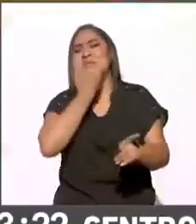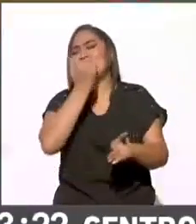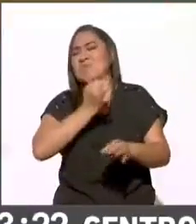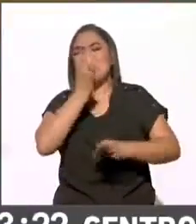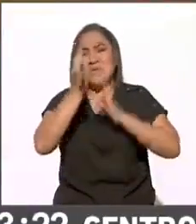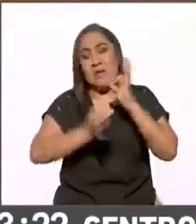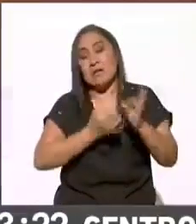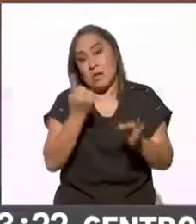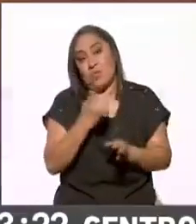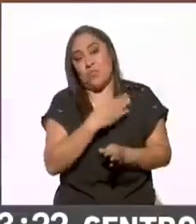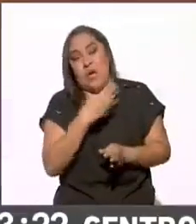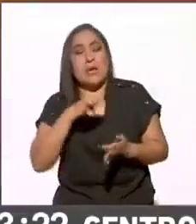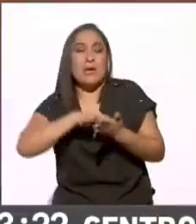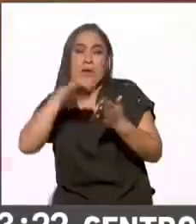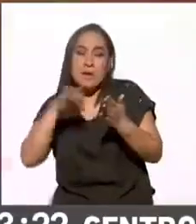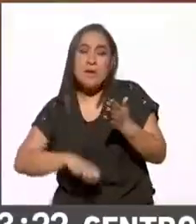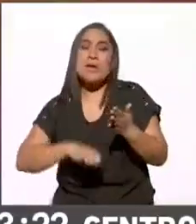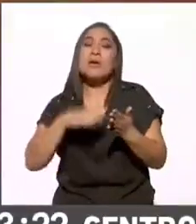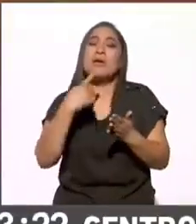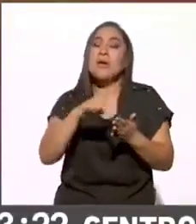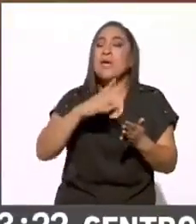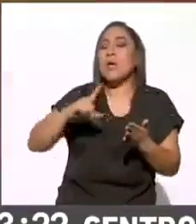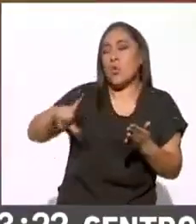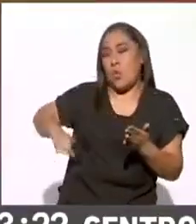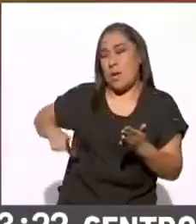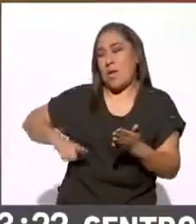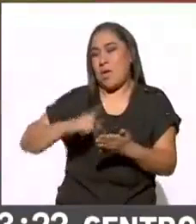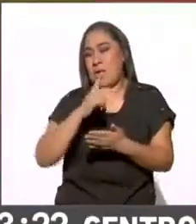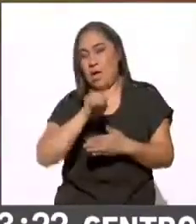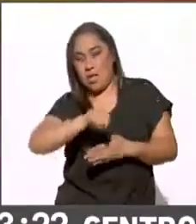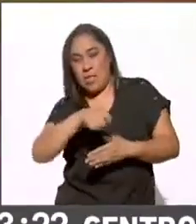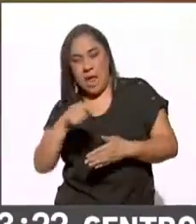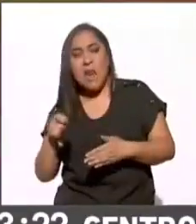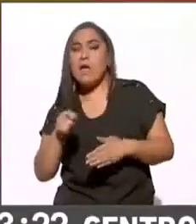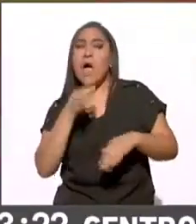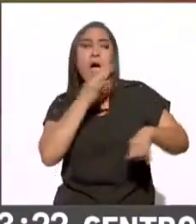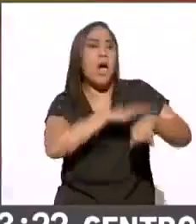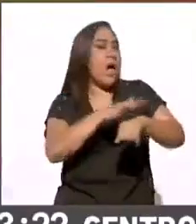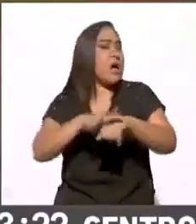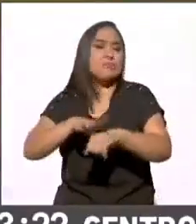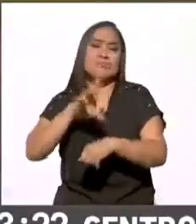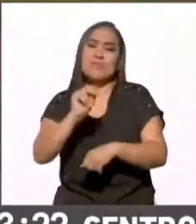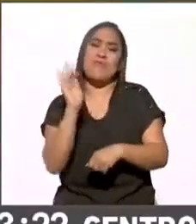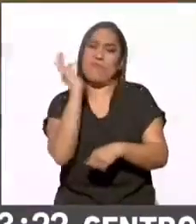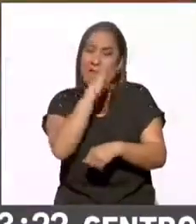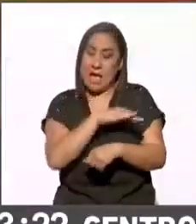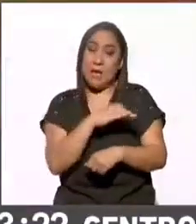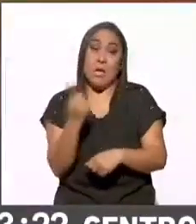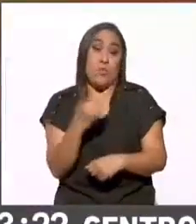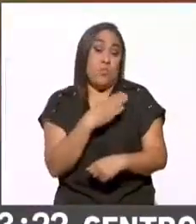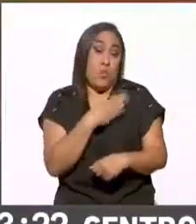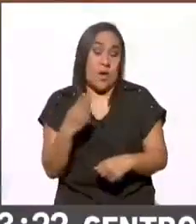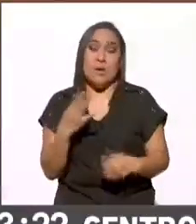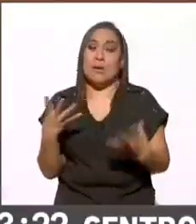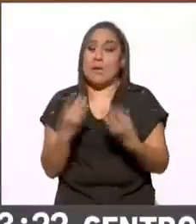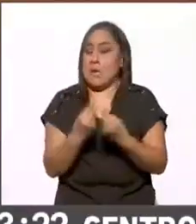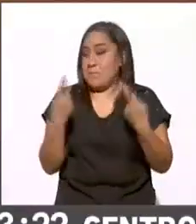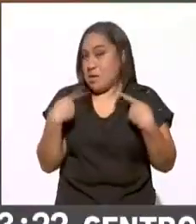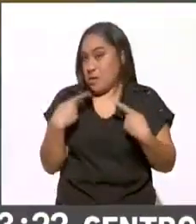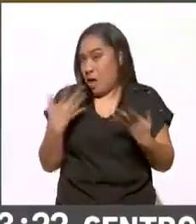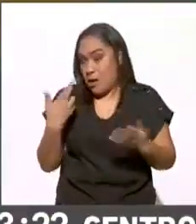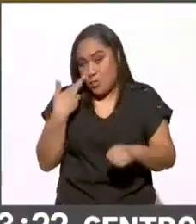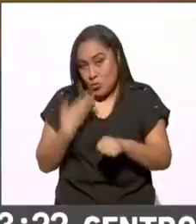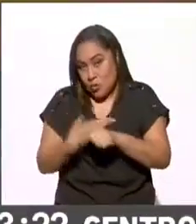Muchos medios, aquí en los medios públicos, desmentimos esta información. Y afortunadamente los ciudadanos que organizamos estas elecciones